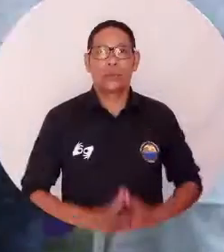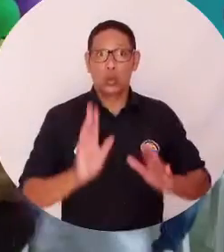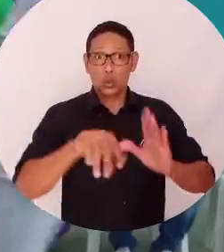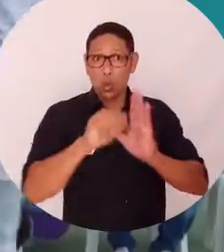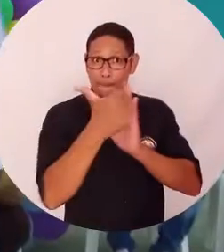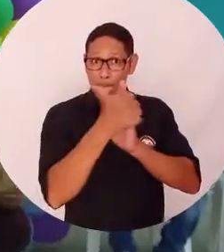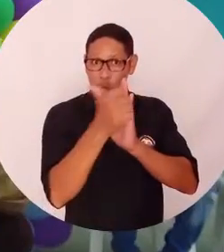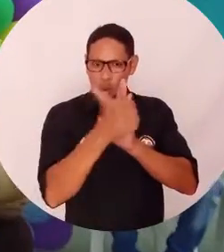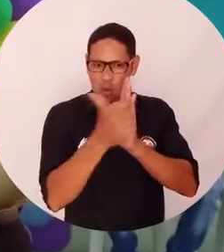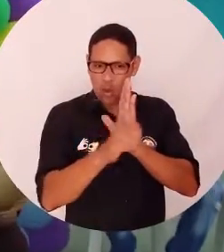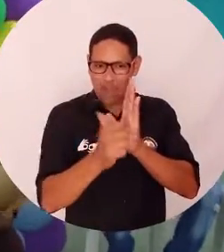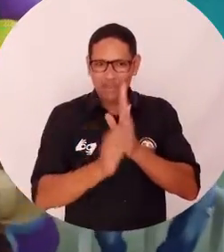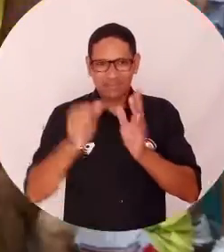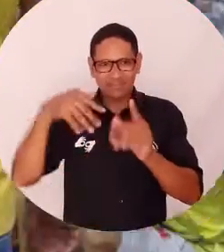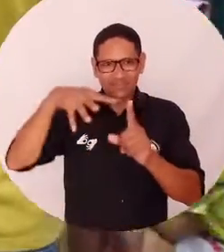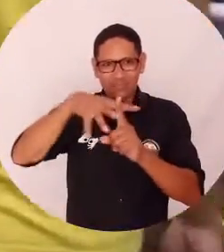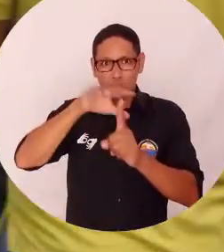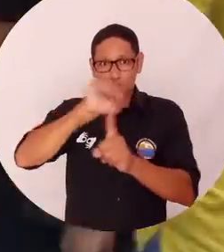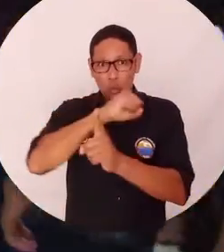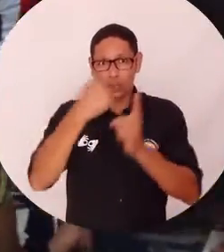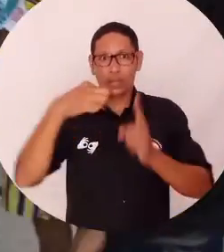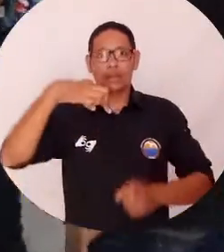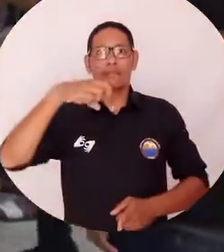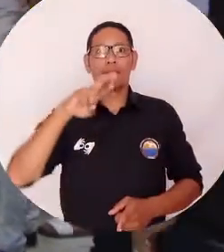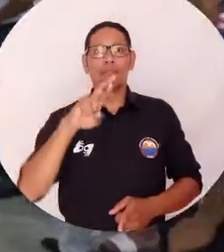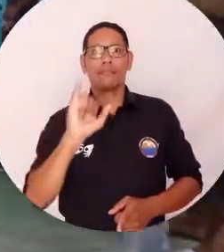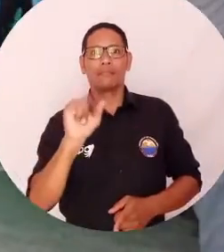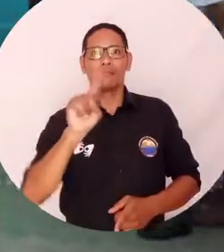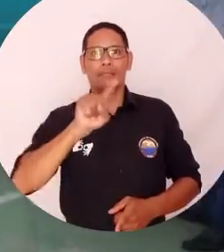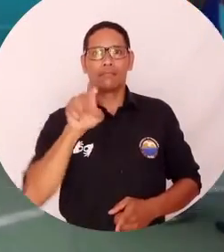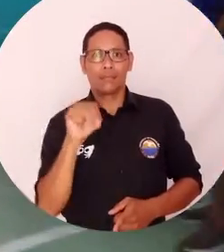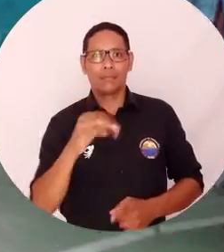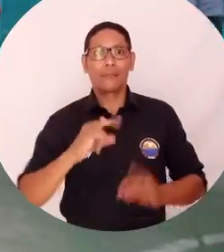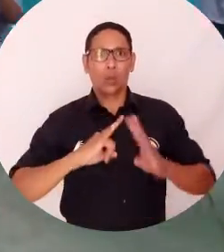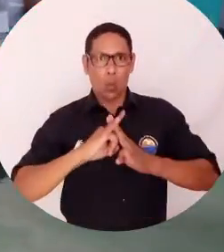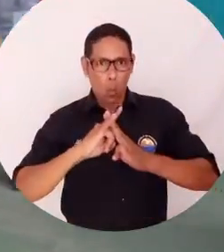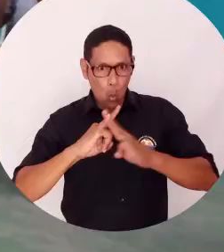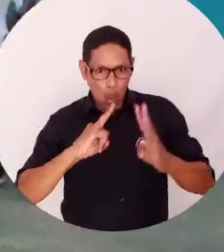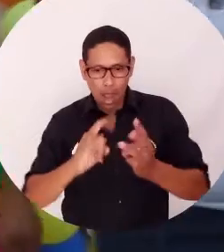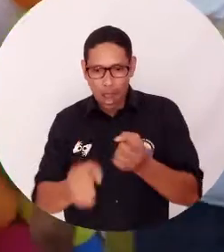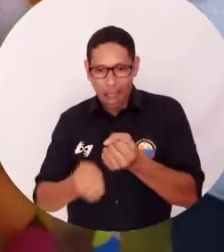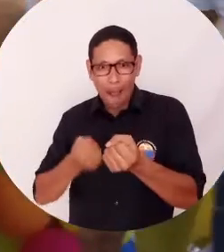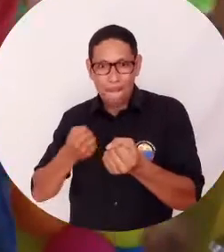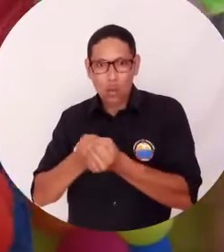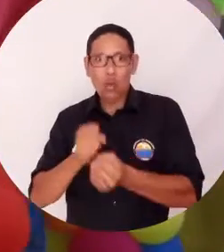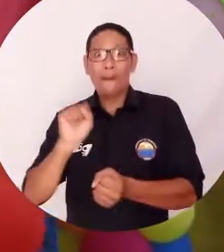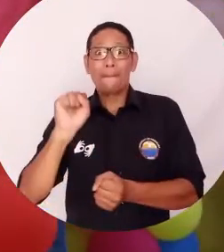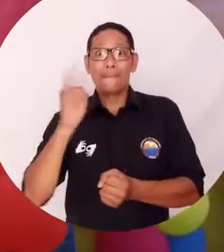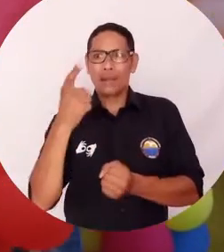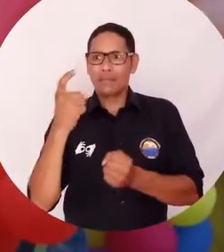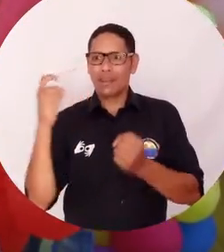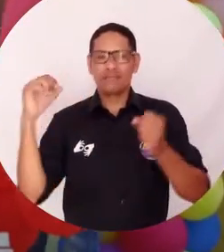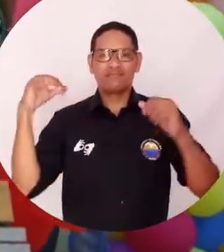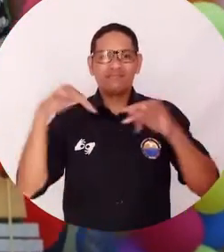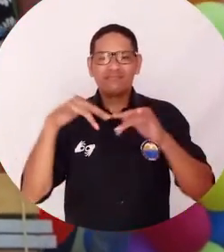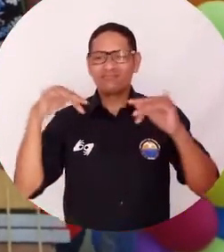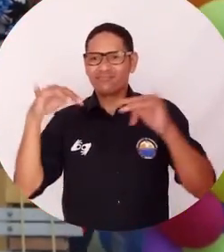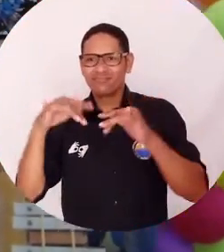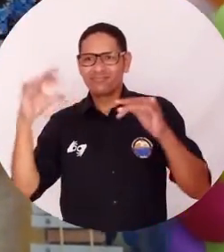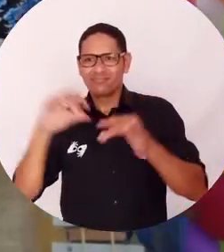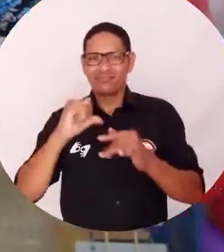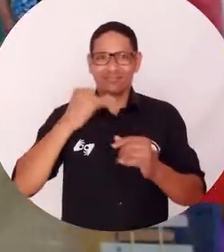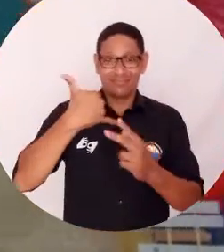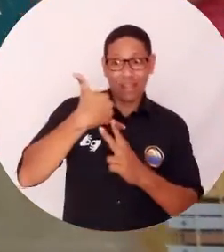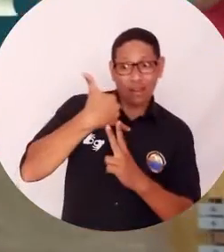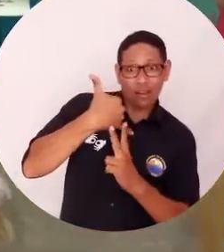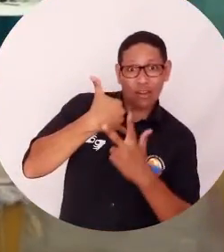A través del Programa de Intervención Social Prisma, la Universidad del Magdalena apoyó la organización del primer encuentro cultural de regiones desarrollado en